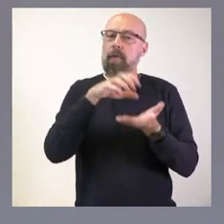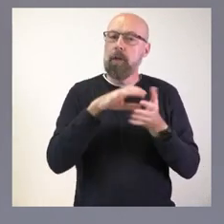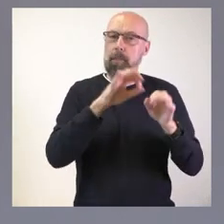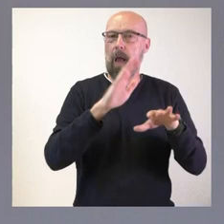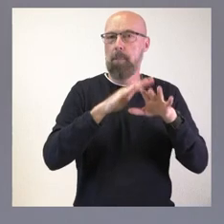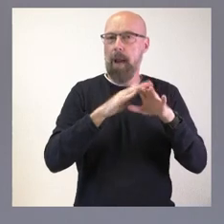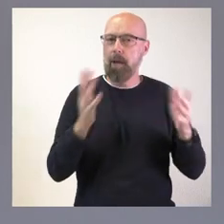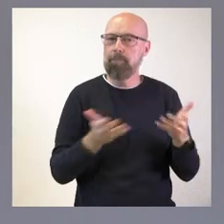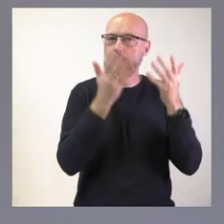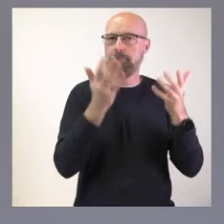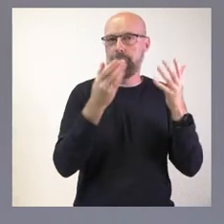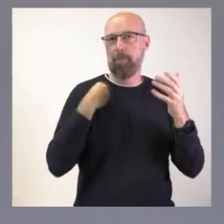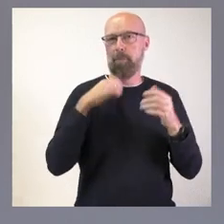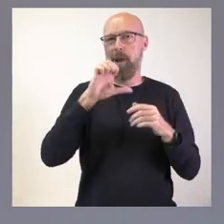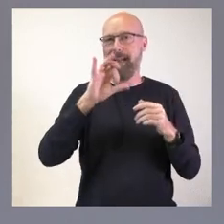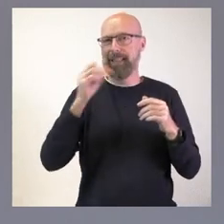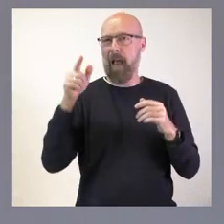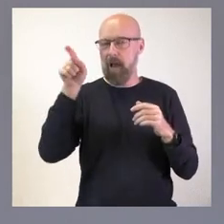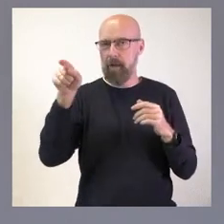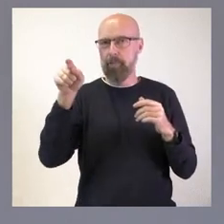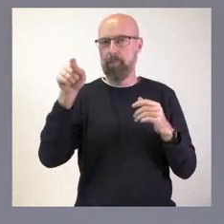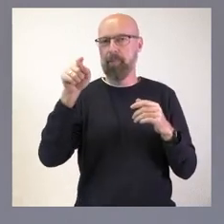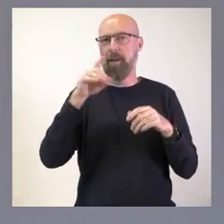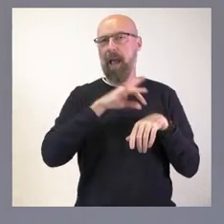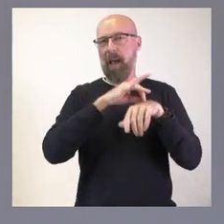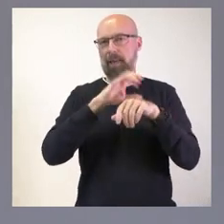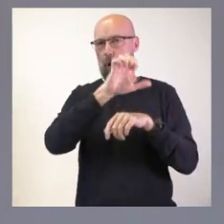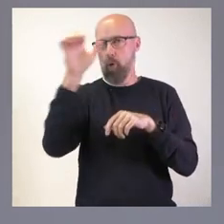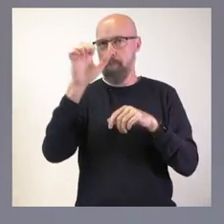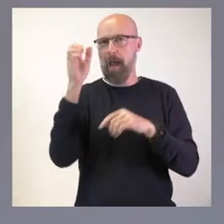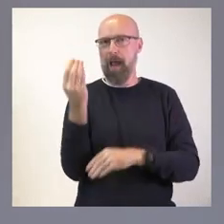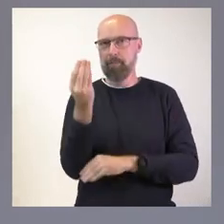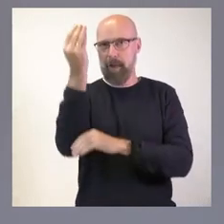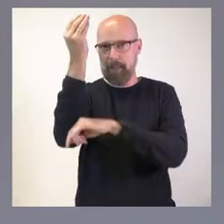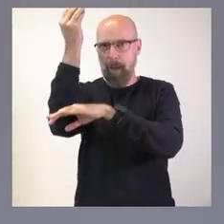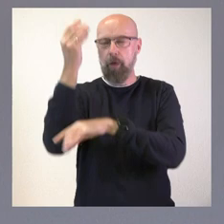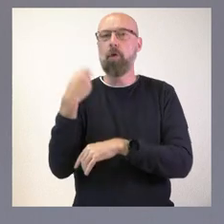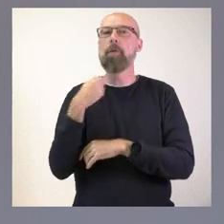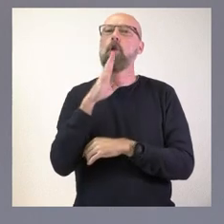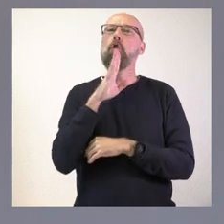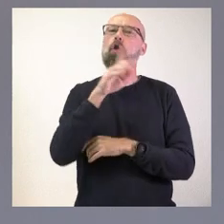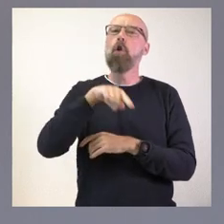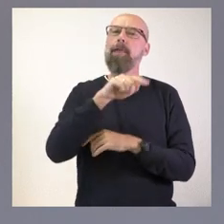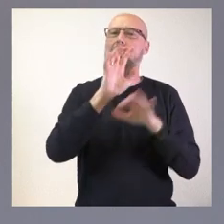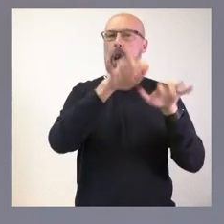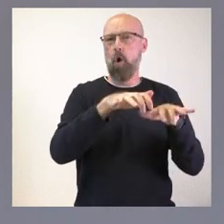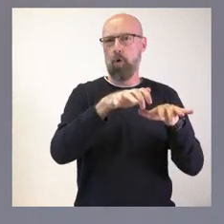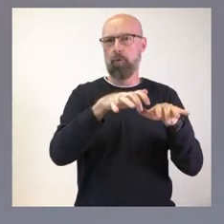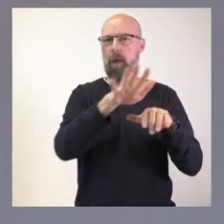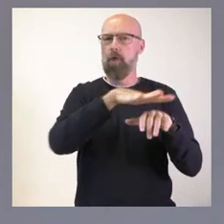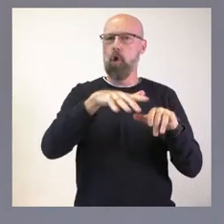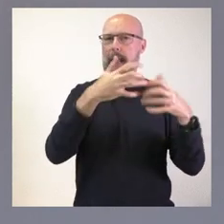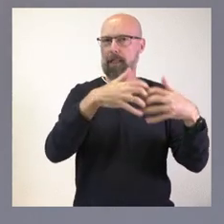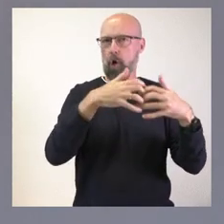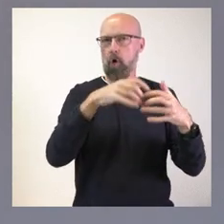de la ESA, de la Agencia Europea del Espacio, decidimos ubicarla en León, en el parque tecnológico que gestiona la Junta de Castilla y León. Nos pareció muy